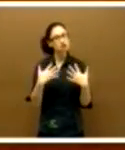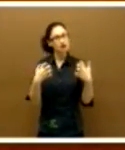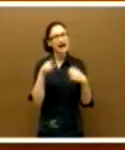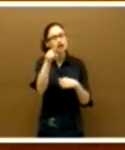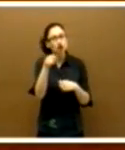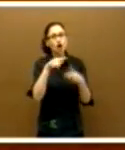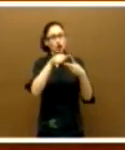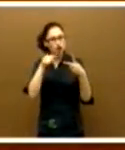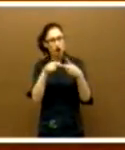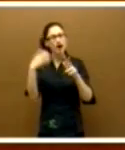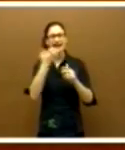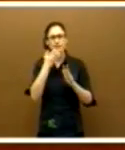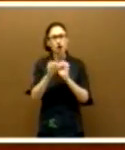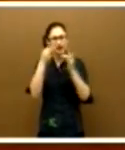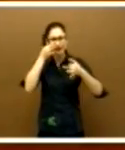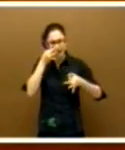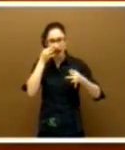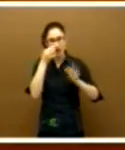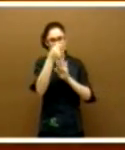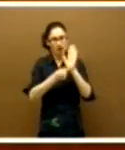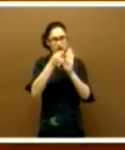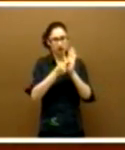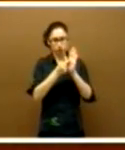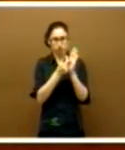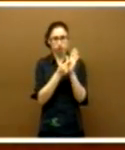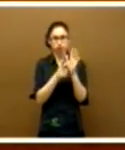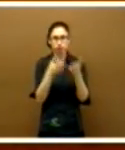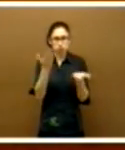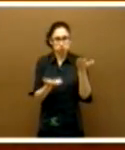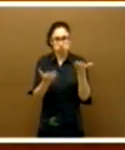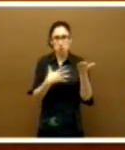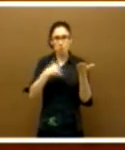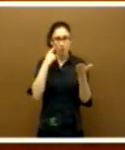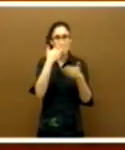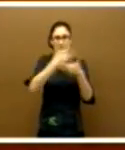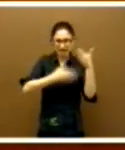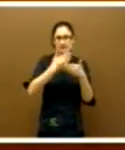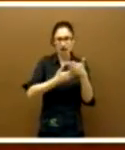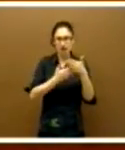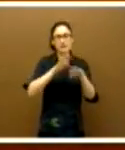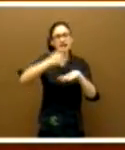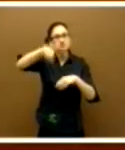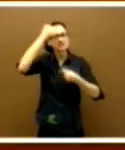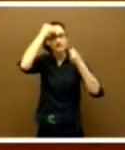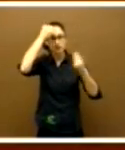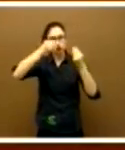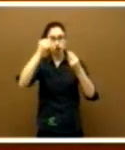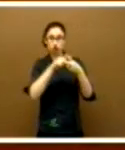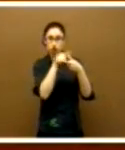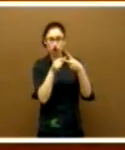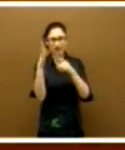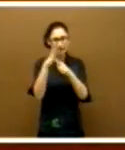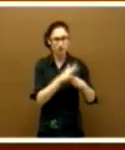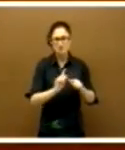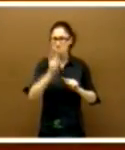ejemplos reales, alejados de los datos, contrastables en prensa, documentados, para que reflexionen sobre dos de las discriminaciones